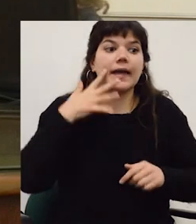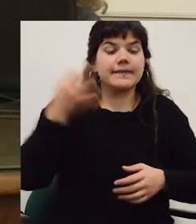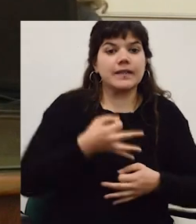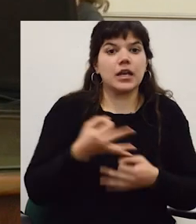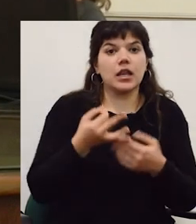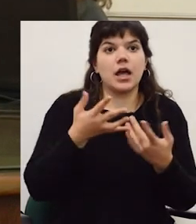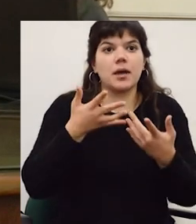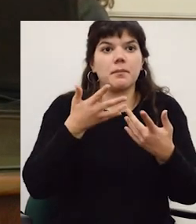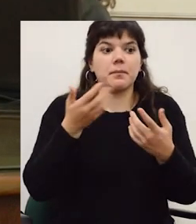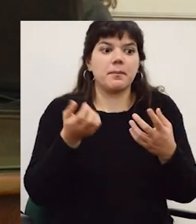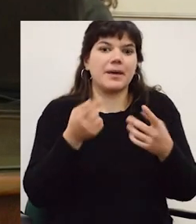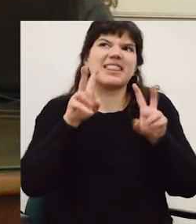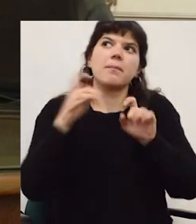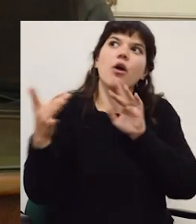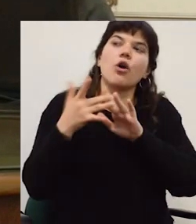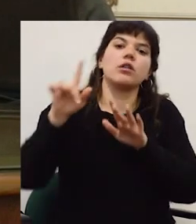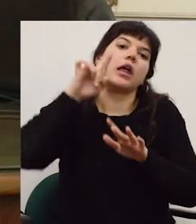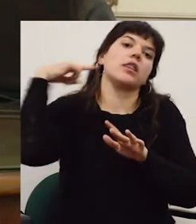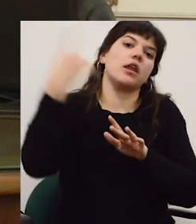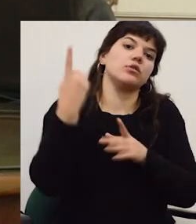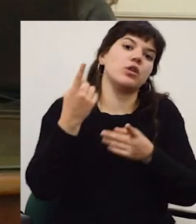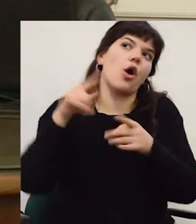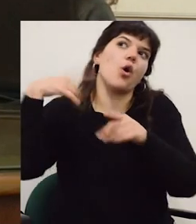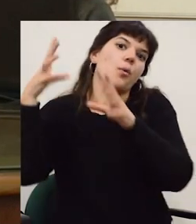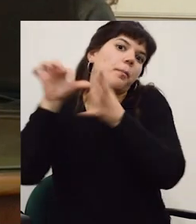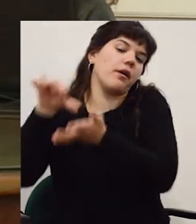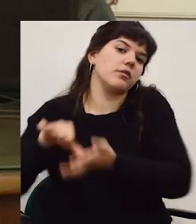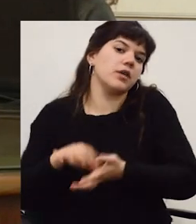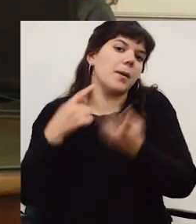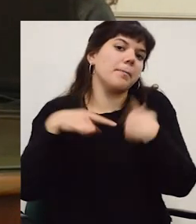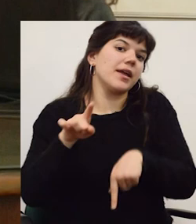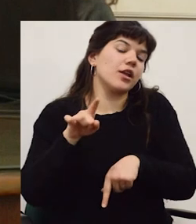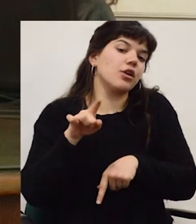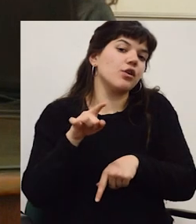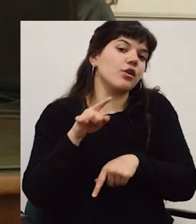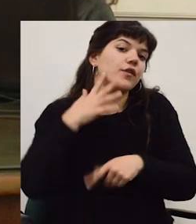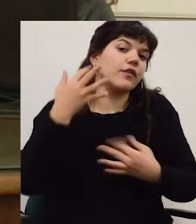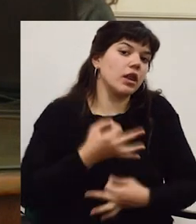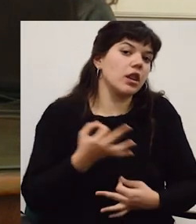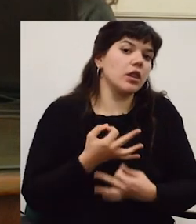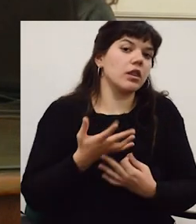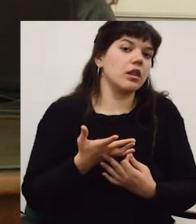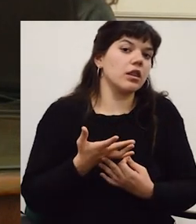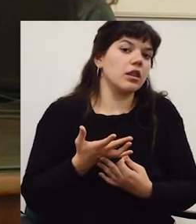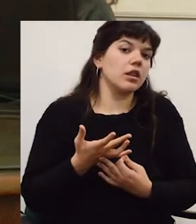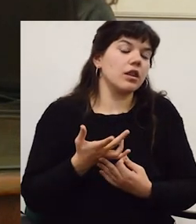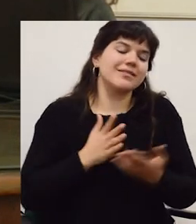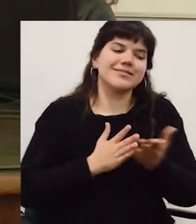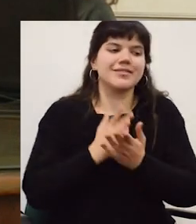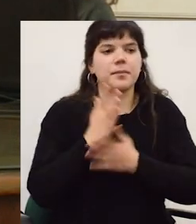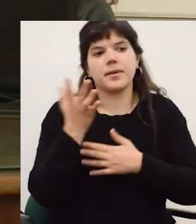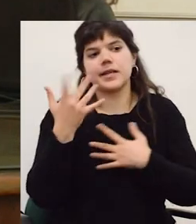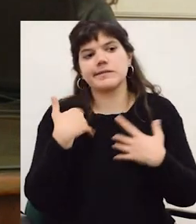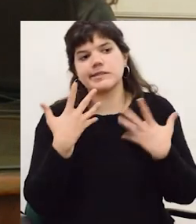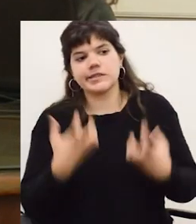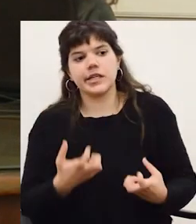pero en definitiva esto es esto es en realidad para el vínculo con el exterior pero bueno para el vínculo y tampoco